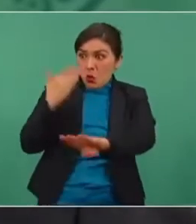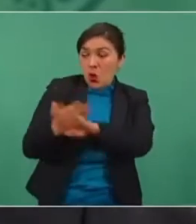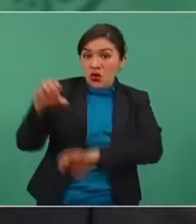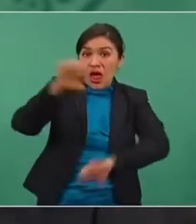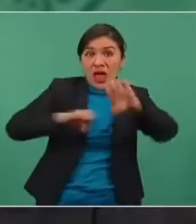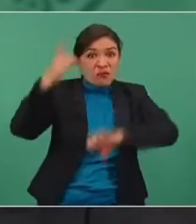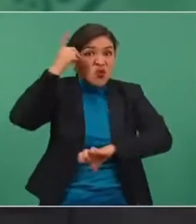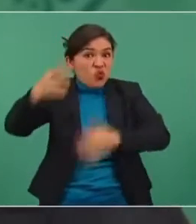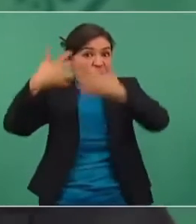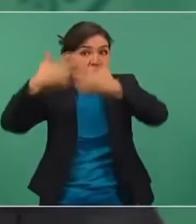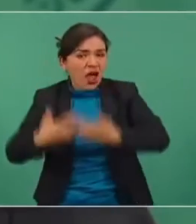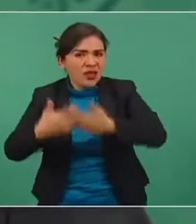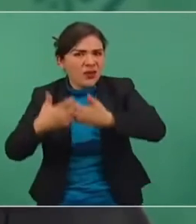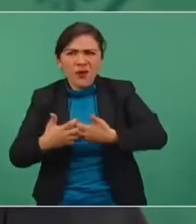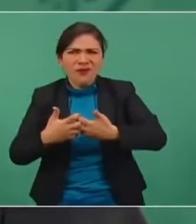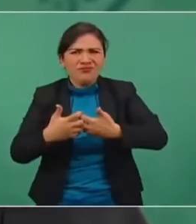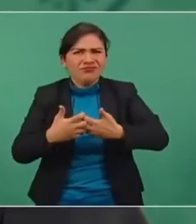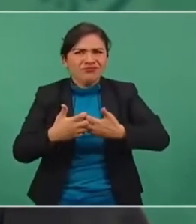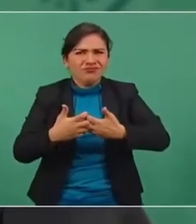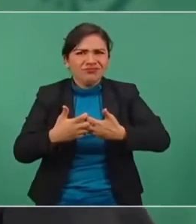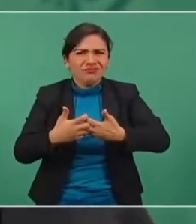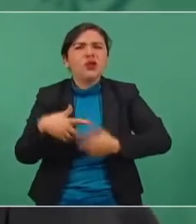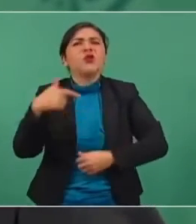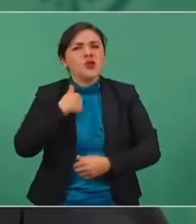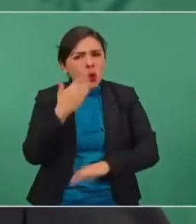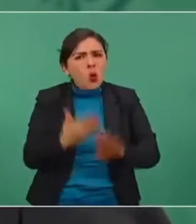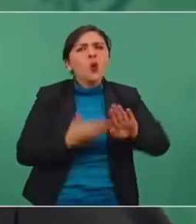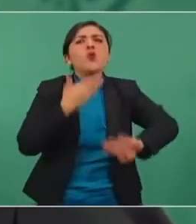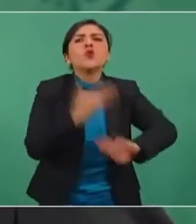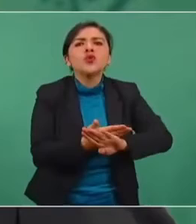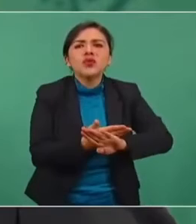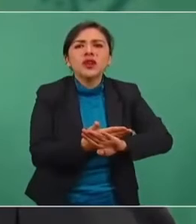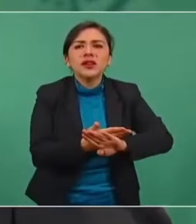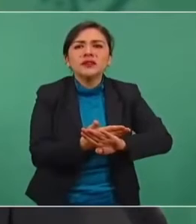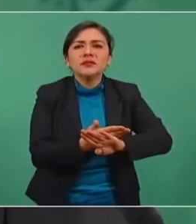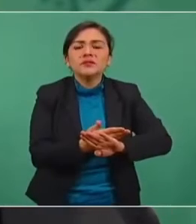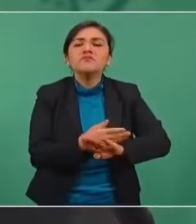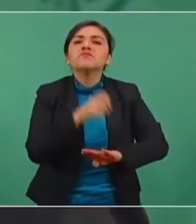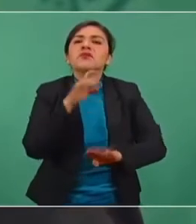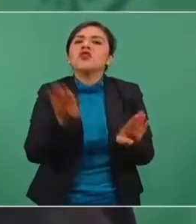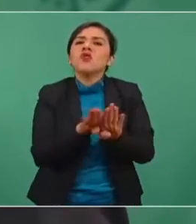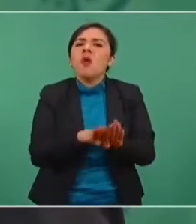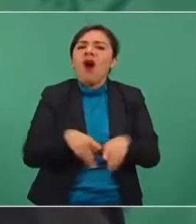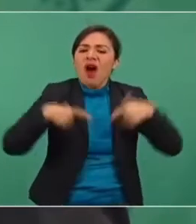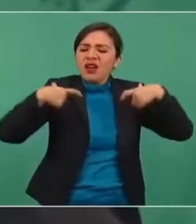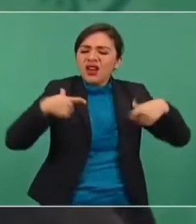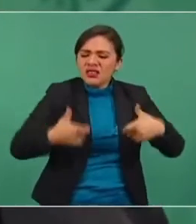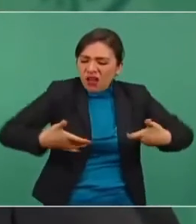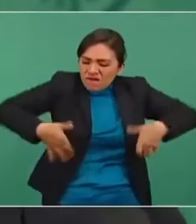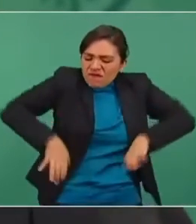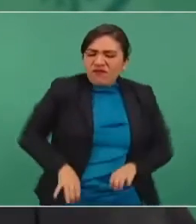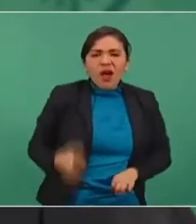empresarios, estamos en contra de la riqueza, mala vida,